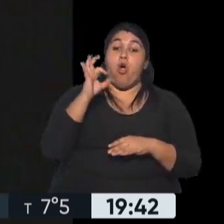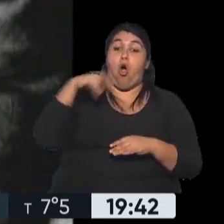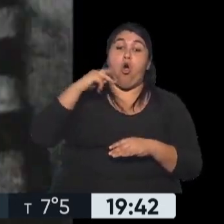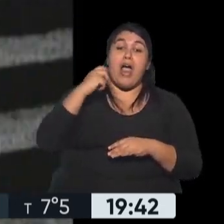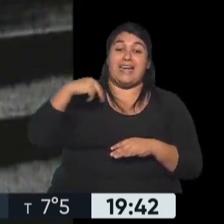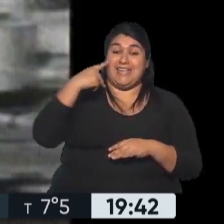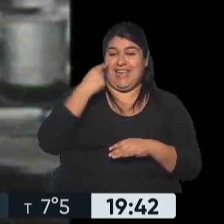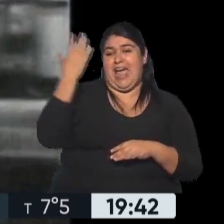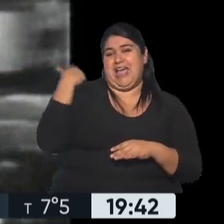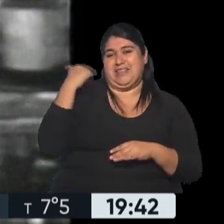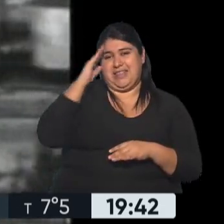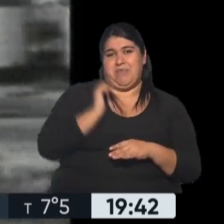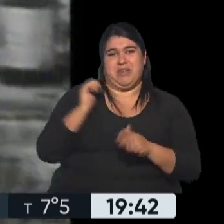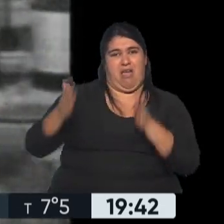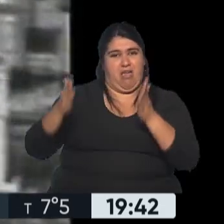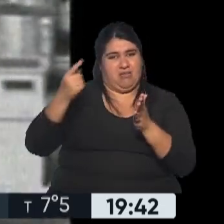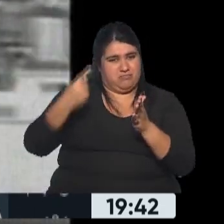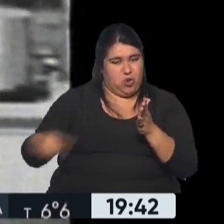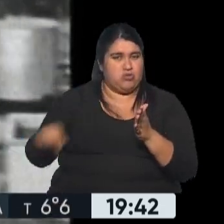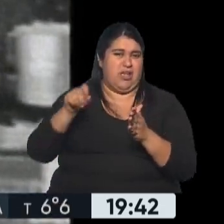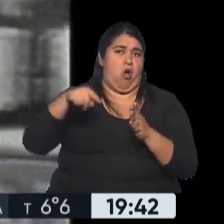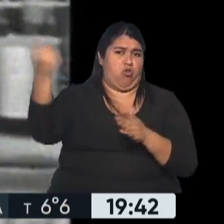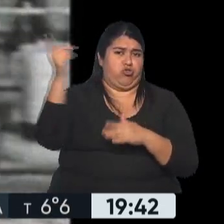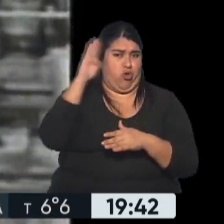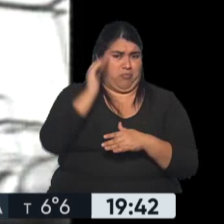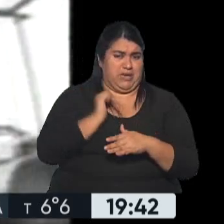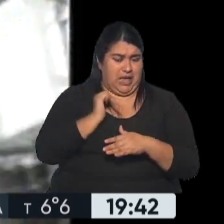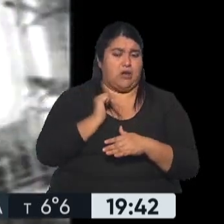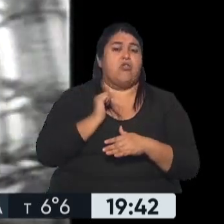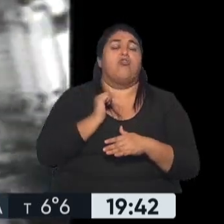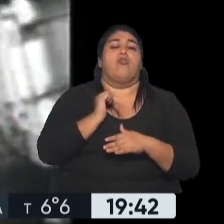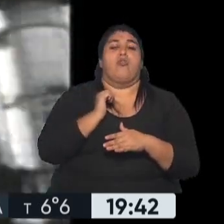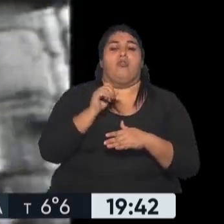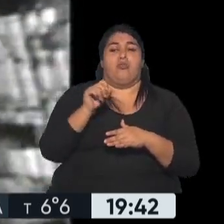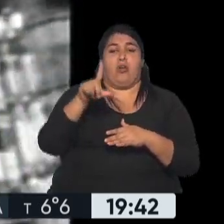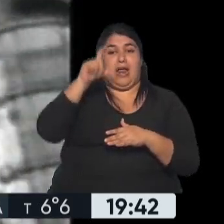terminó con la asunción antidemocrática de otro militar, Roberto Marcelo Livingston.